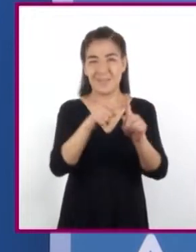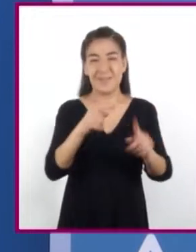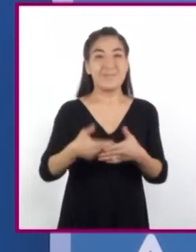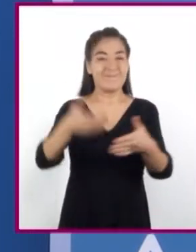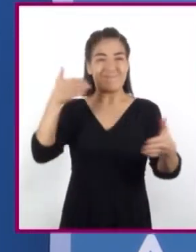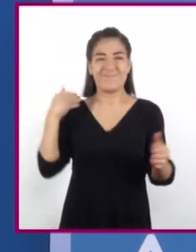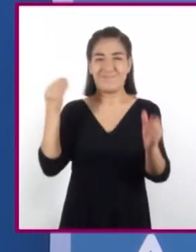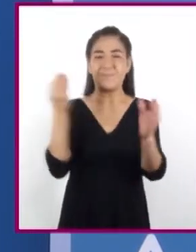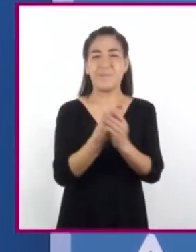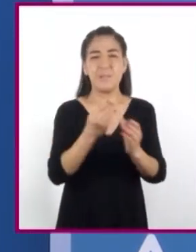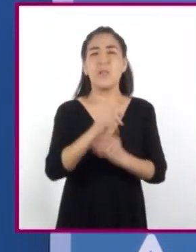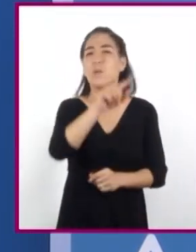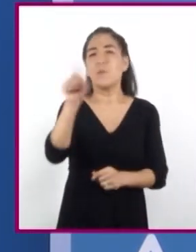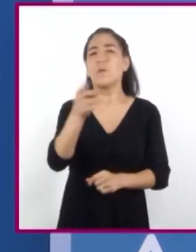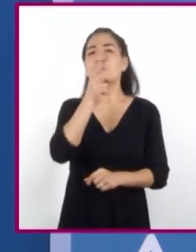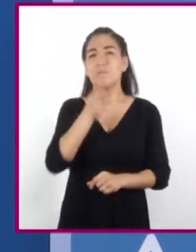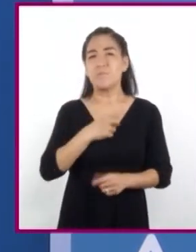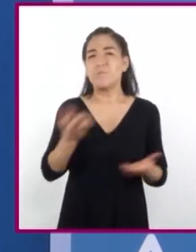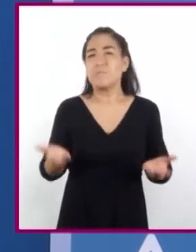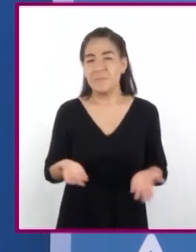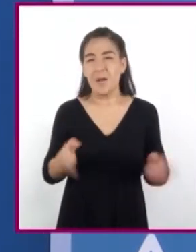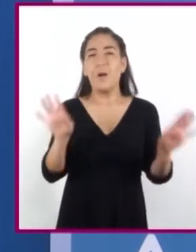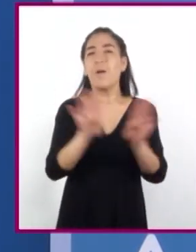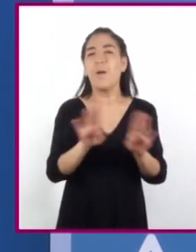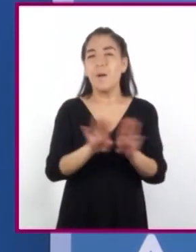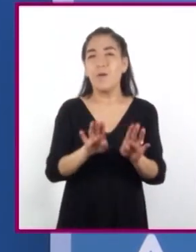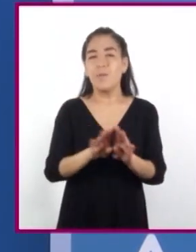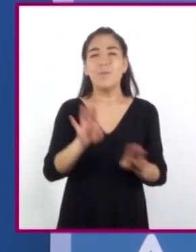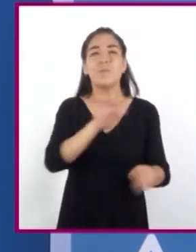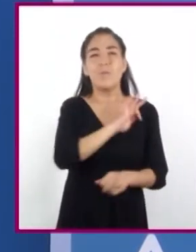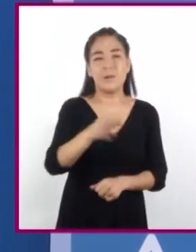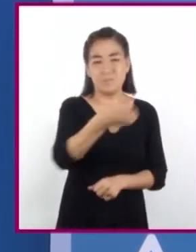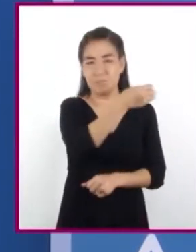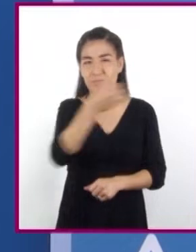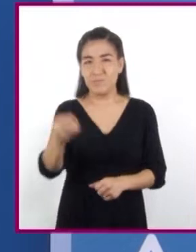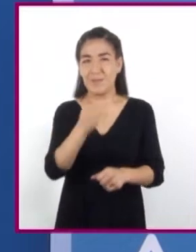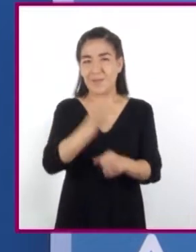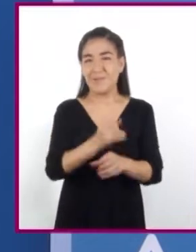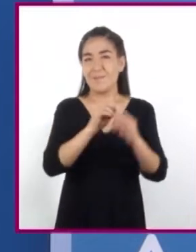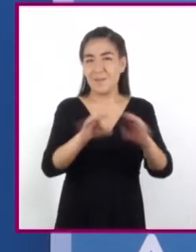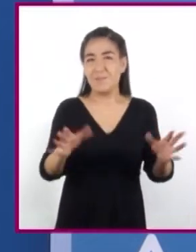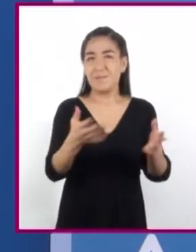anteriores, díganme, ¿de qué manera pueden organizar la información?